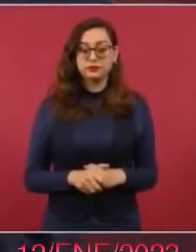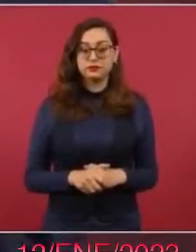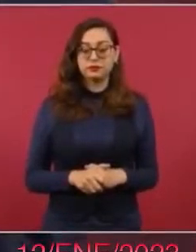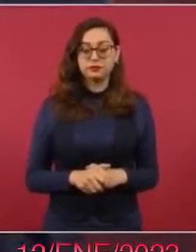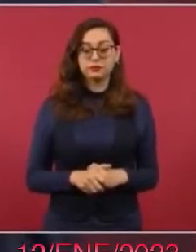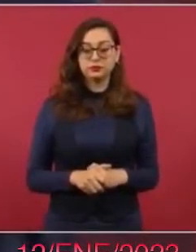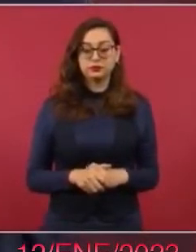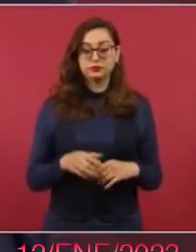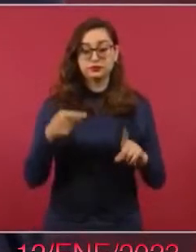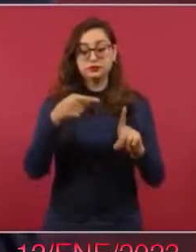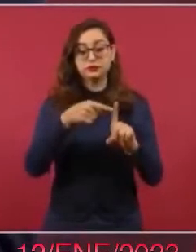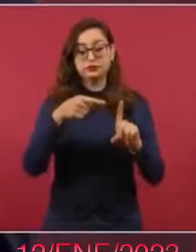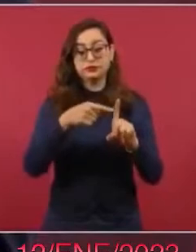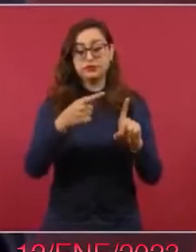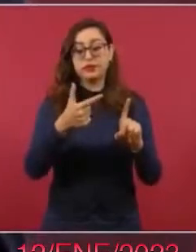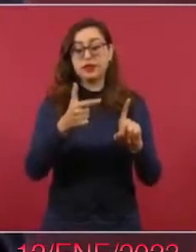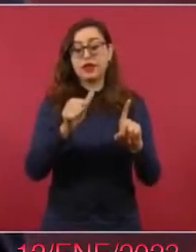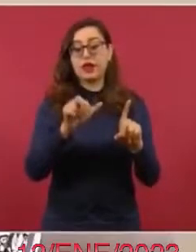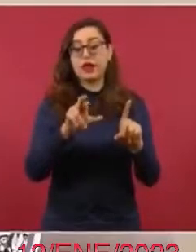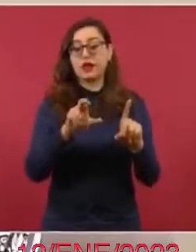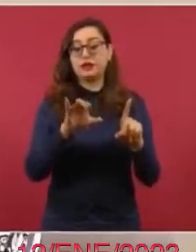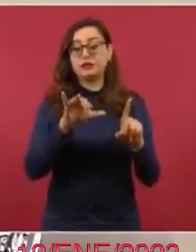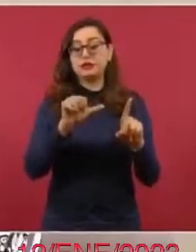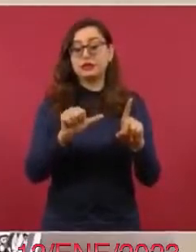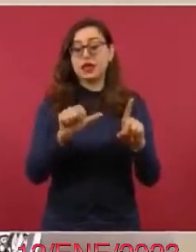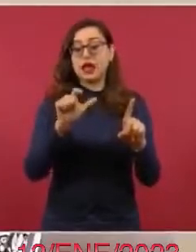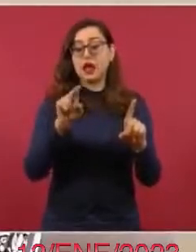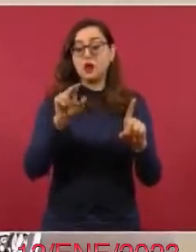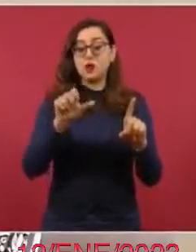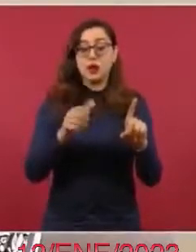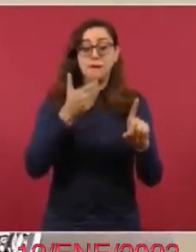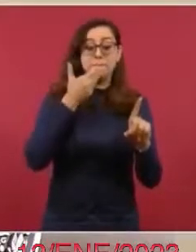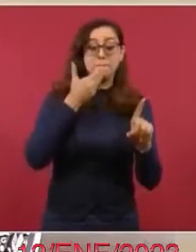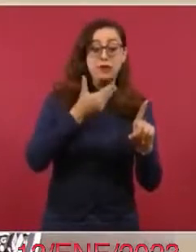García Luna lo hizo